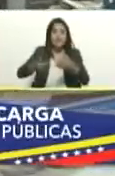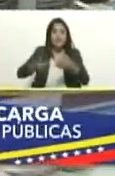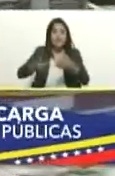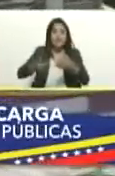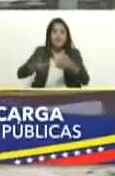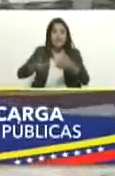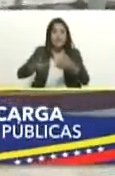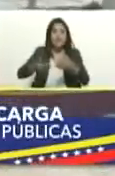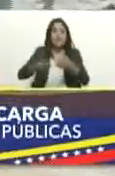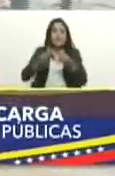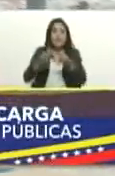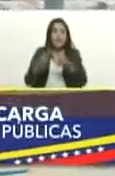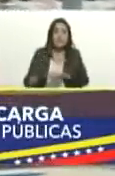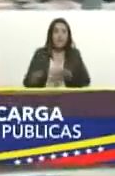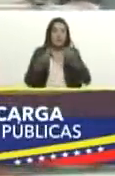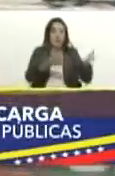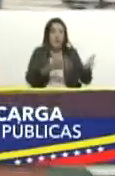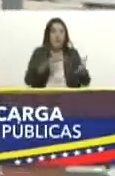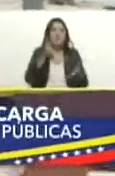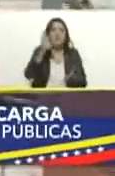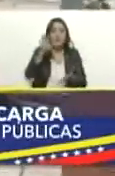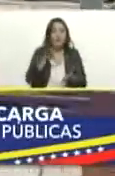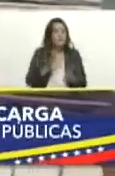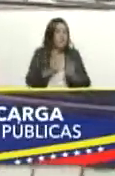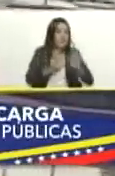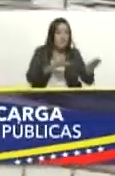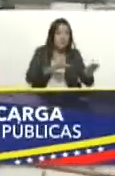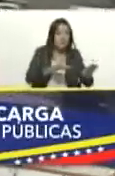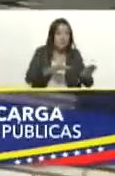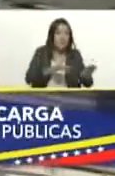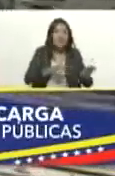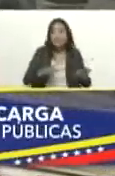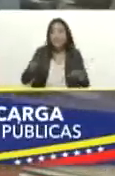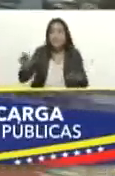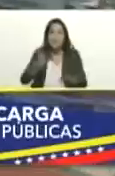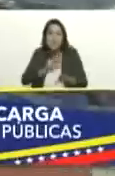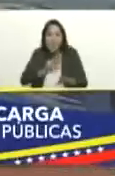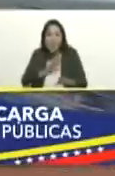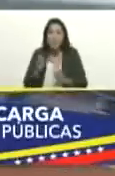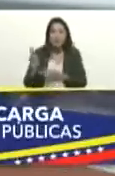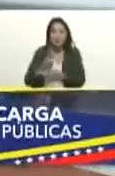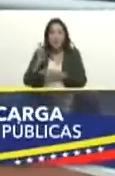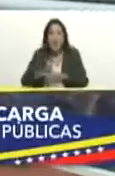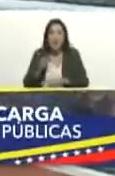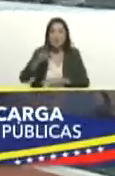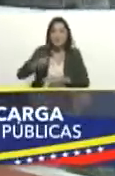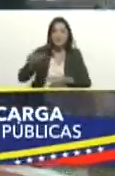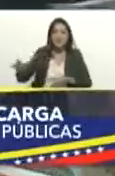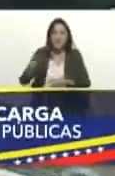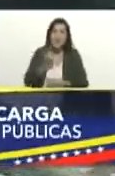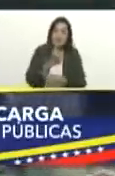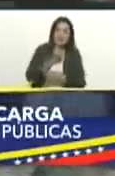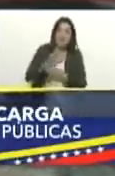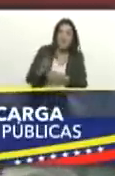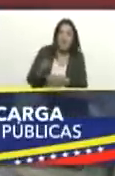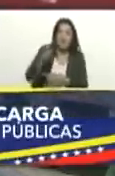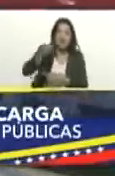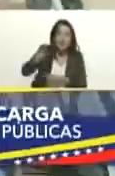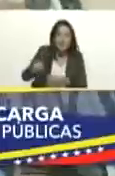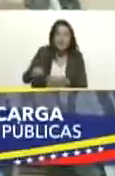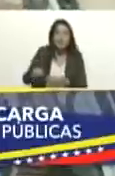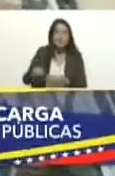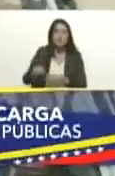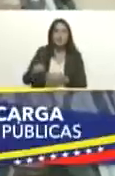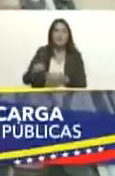servicio del desarrollo de la patria y no al servicio de quienes traicionaron definitivamente su voluntad su determinación de echar